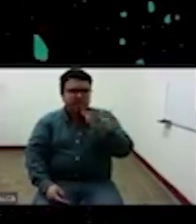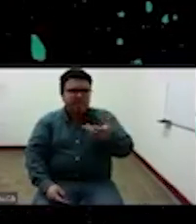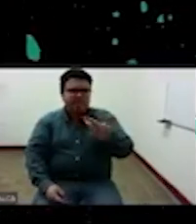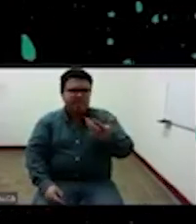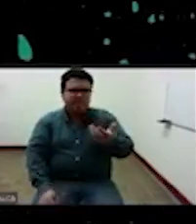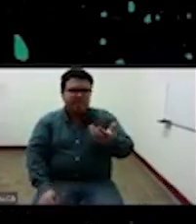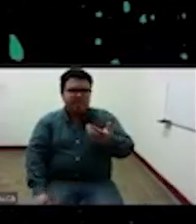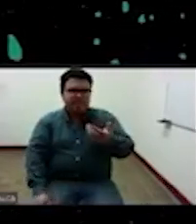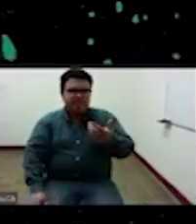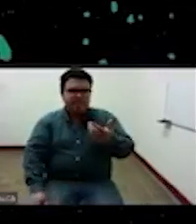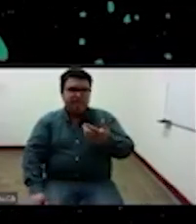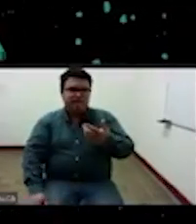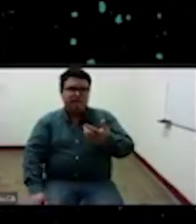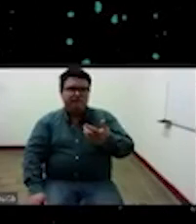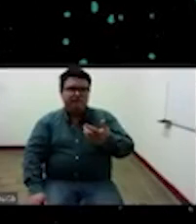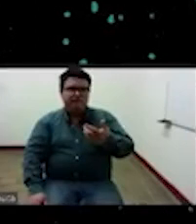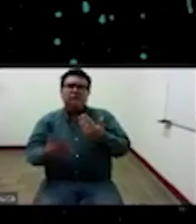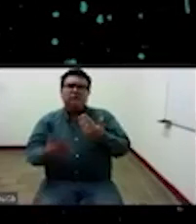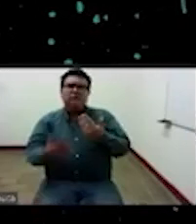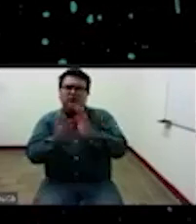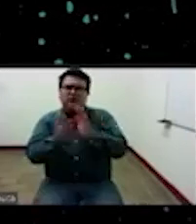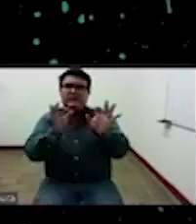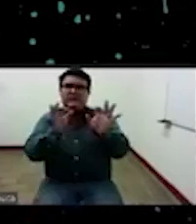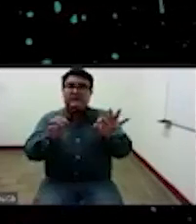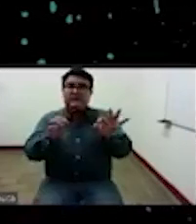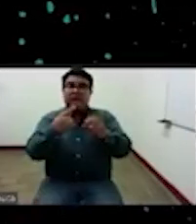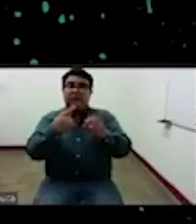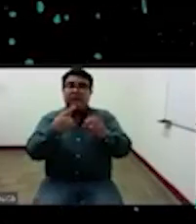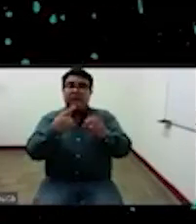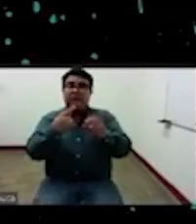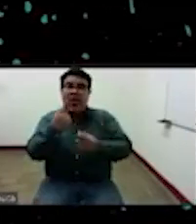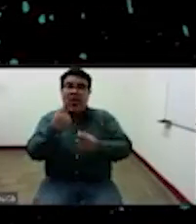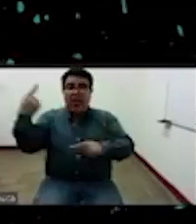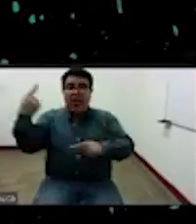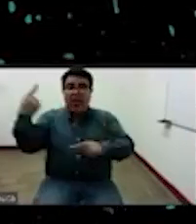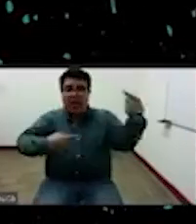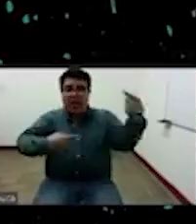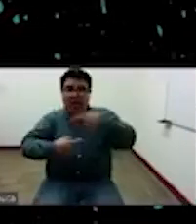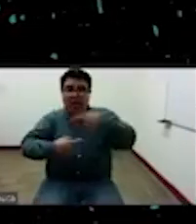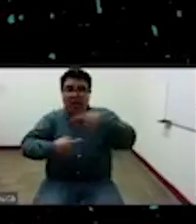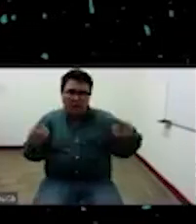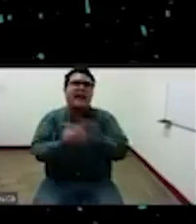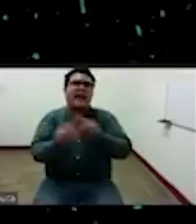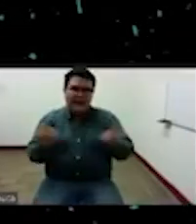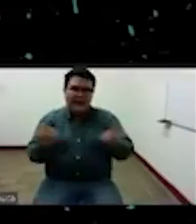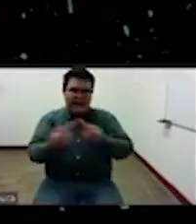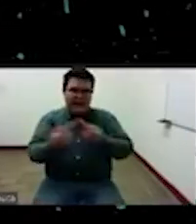de ese diálogo horizontal que deben tener las diversas culturas para generar así